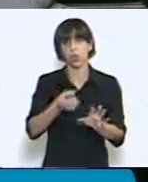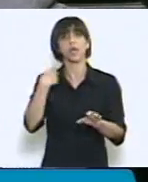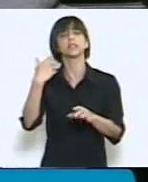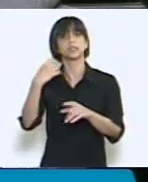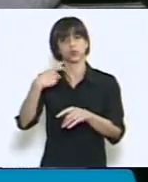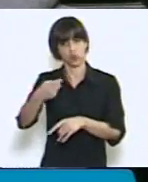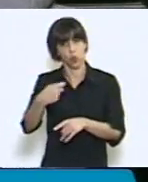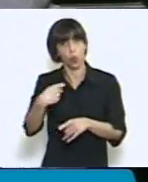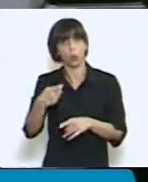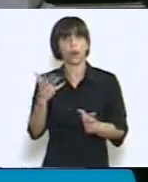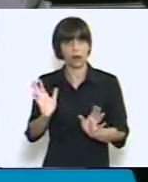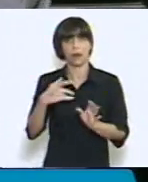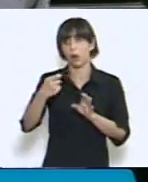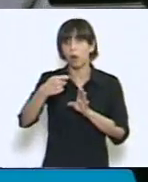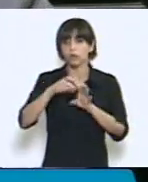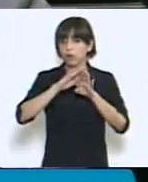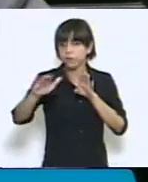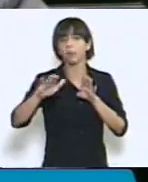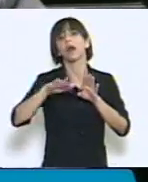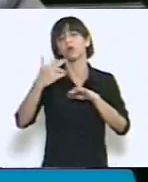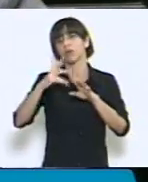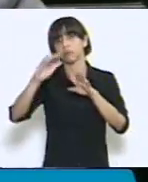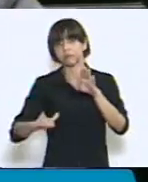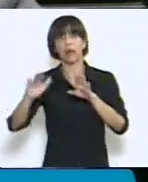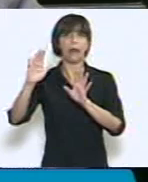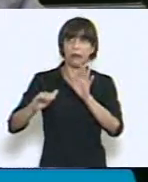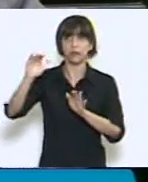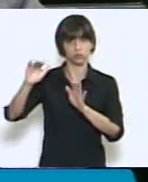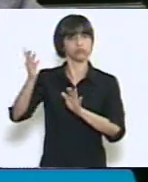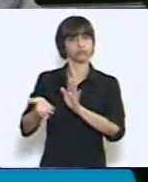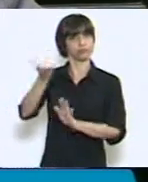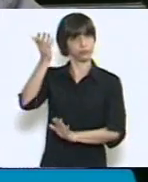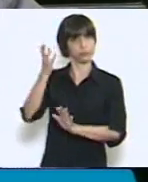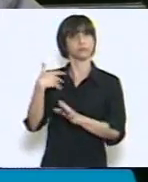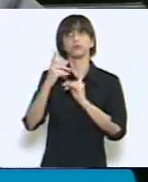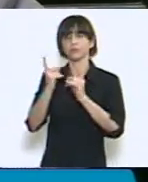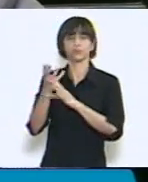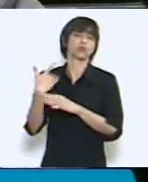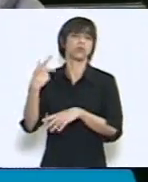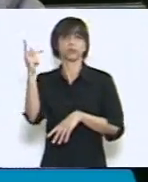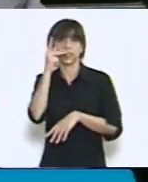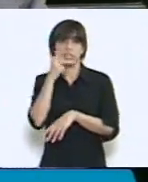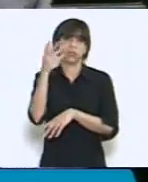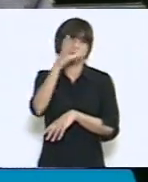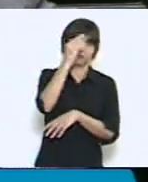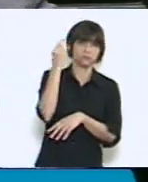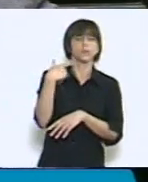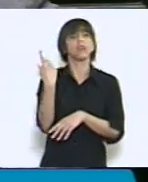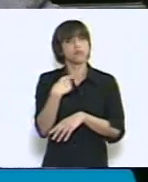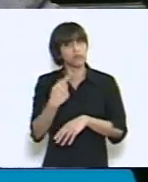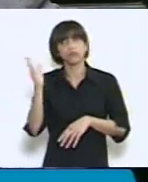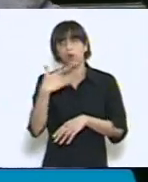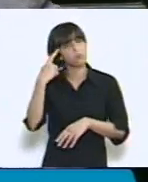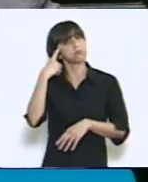sino también disminuyéndolas, y lo que estamos de otro lado como Néstor Kirchner, como la Presidenta Cristina Fernández de Kirchner, que pensamos que el Estado